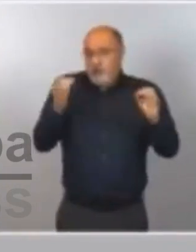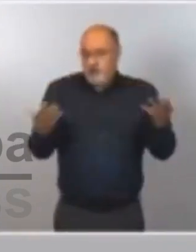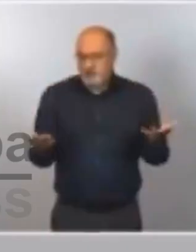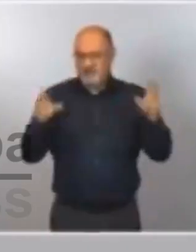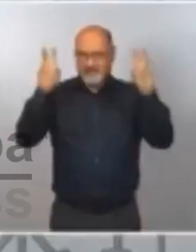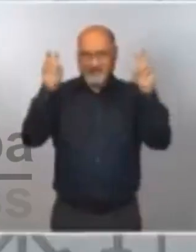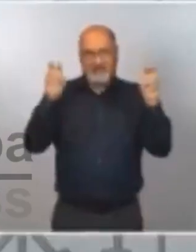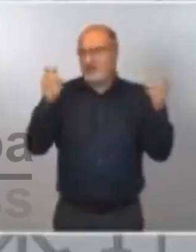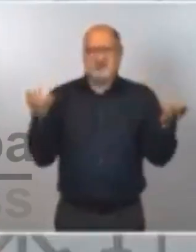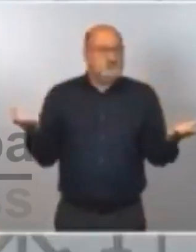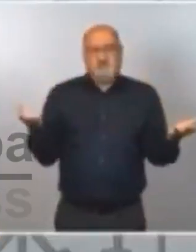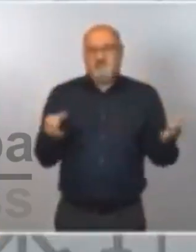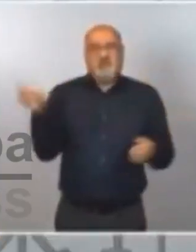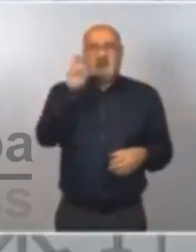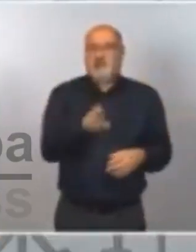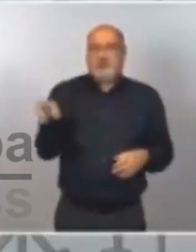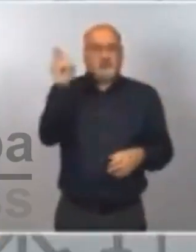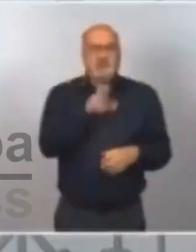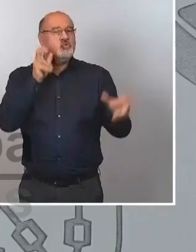reiteran de forma, digamos, una y otra vez.